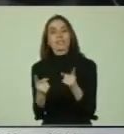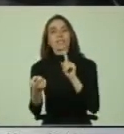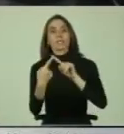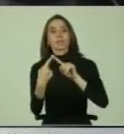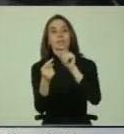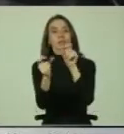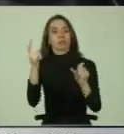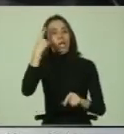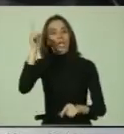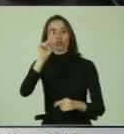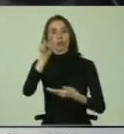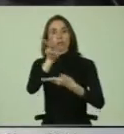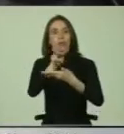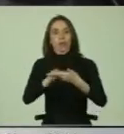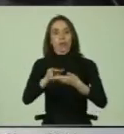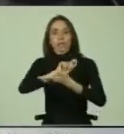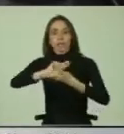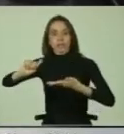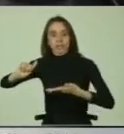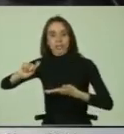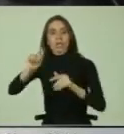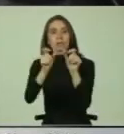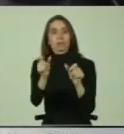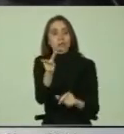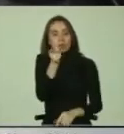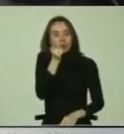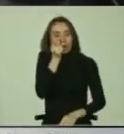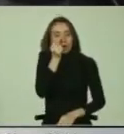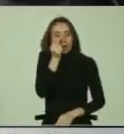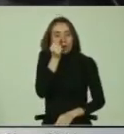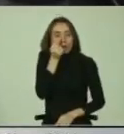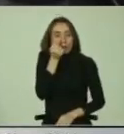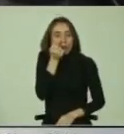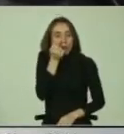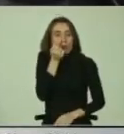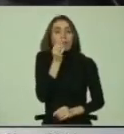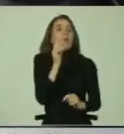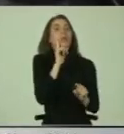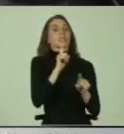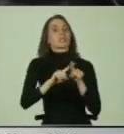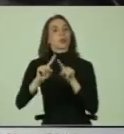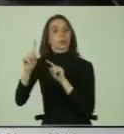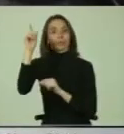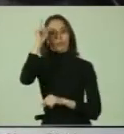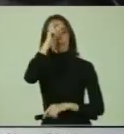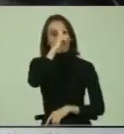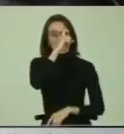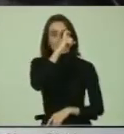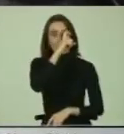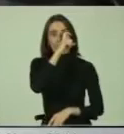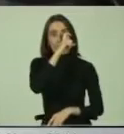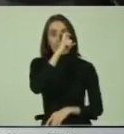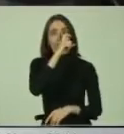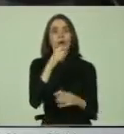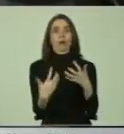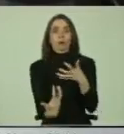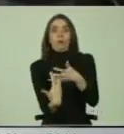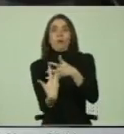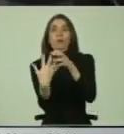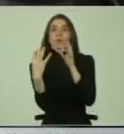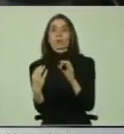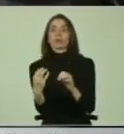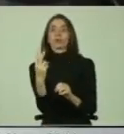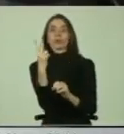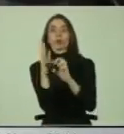personas analfabetas, las personas con baja visión o que presentan otras dificultades, lo que está en sintonía con